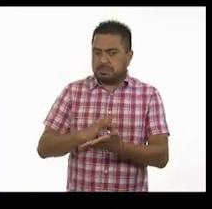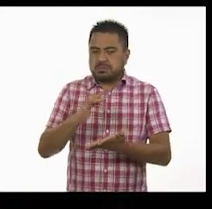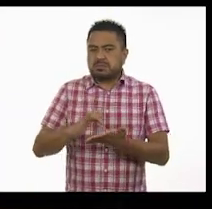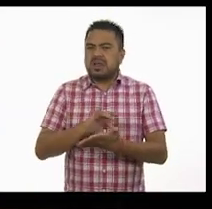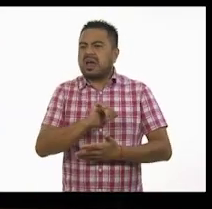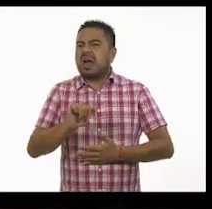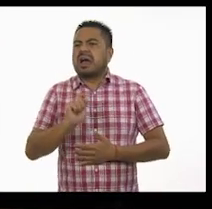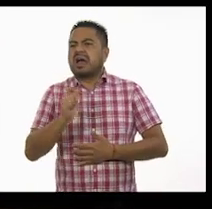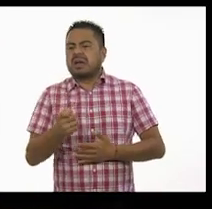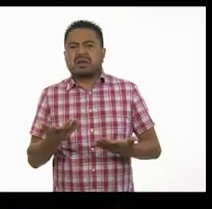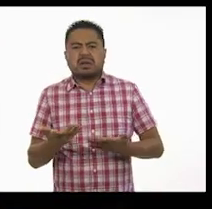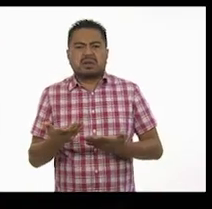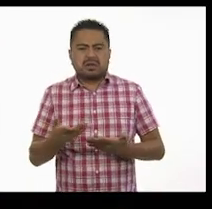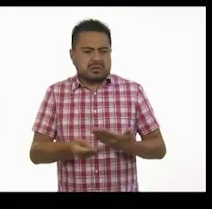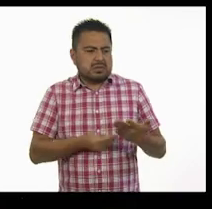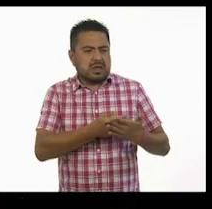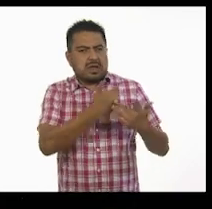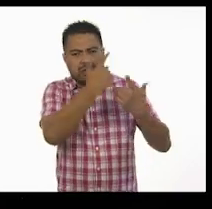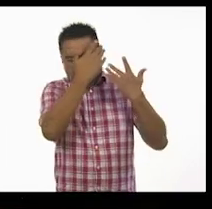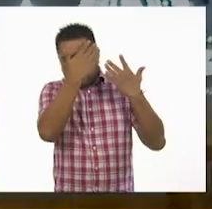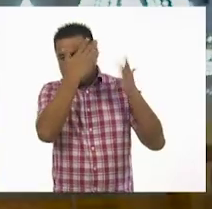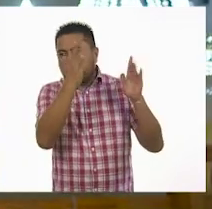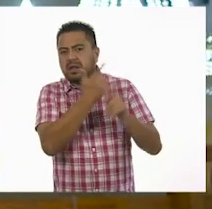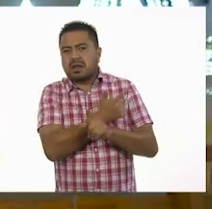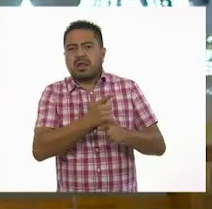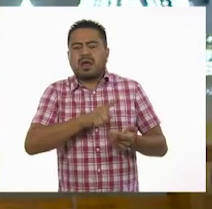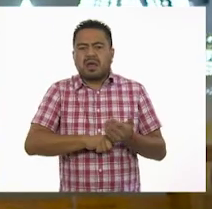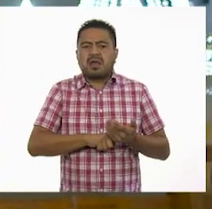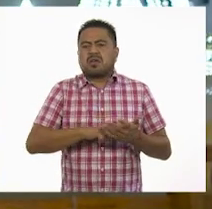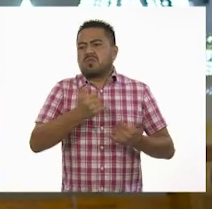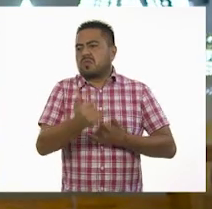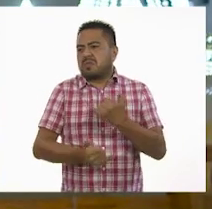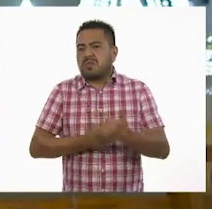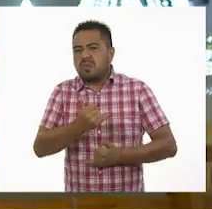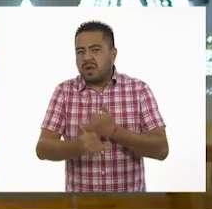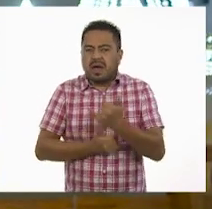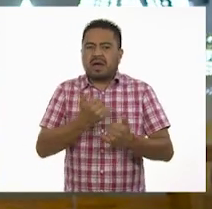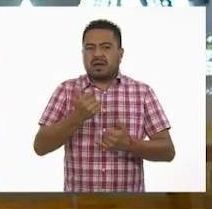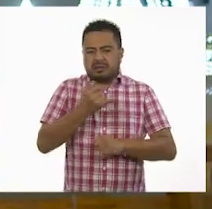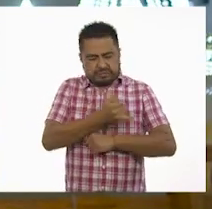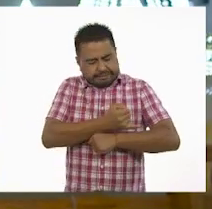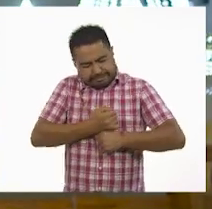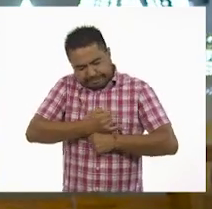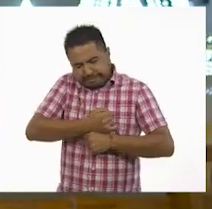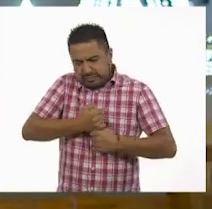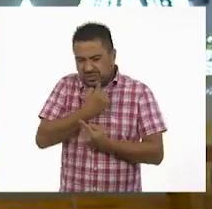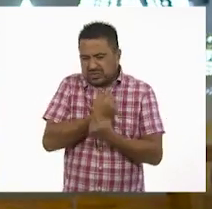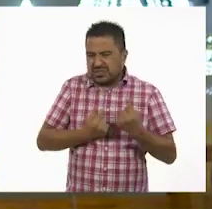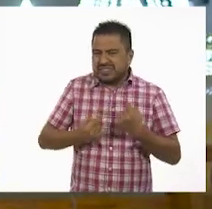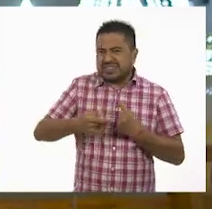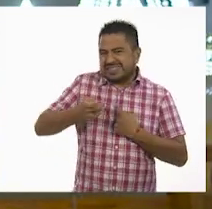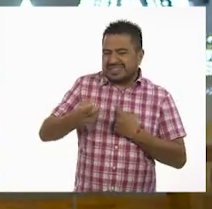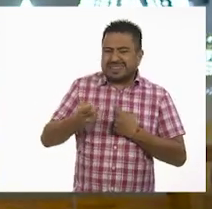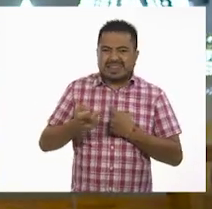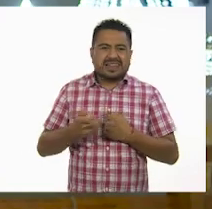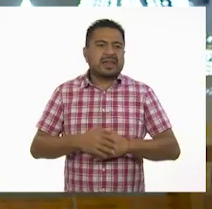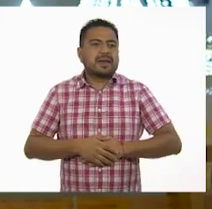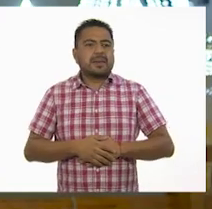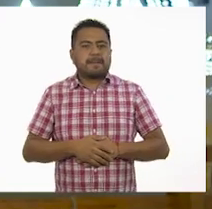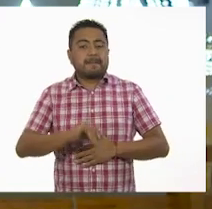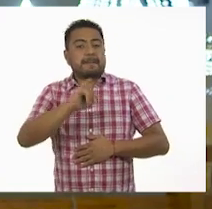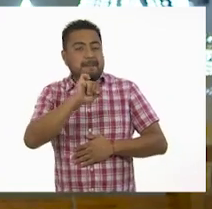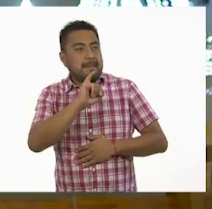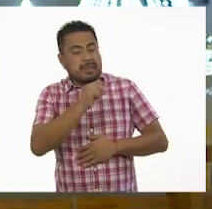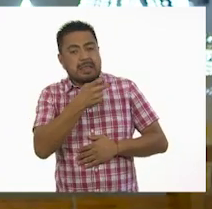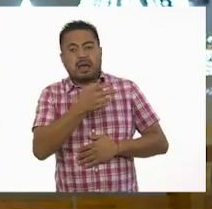darme libertad de jugar, de explorar al niño, de